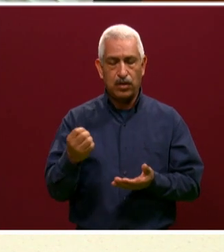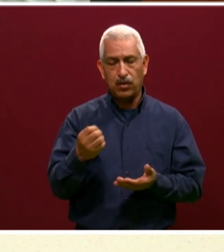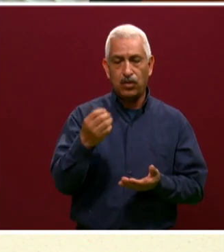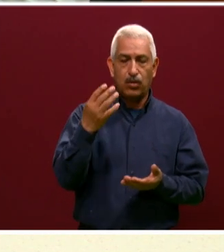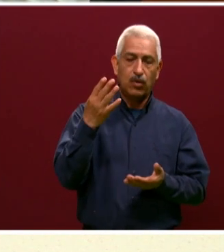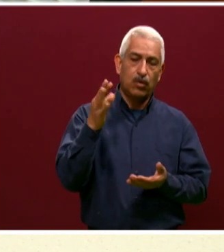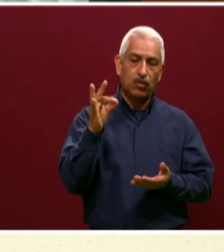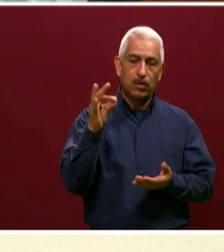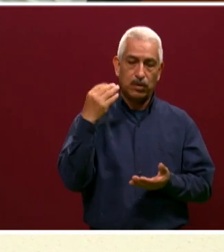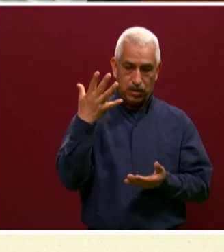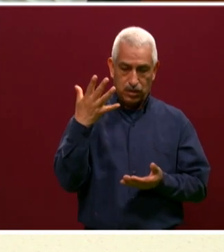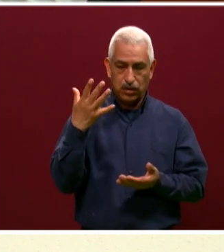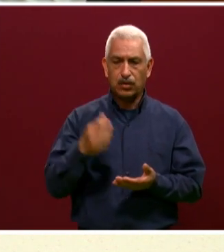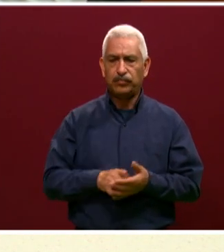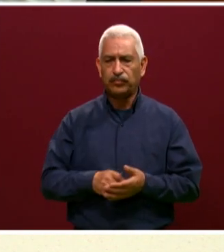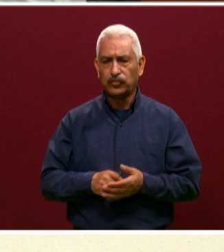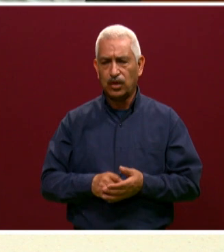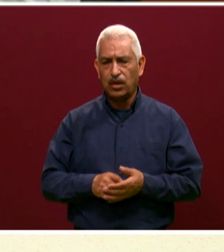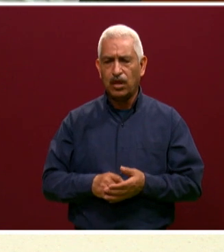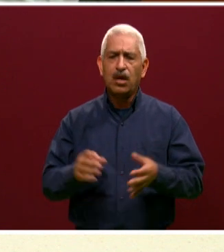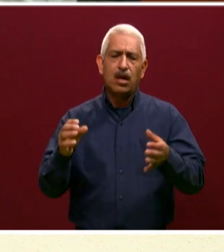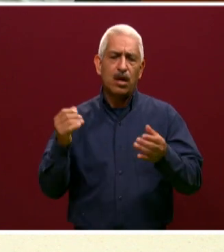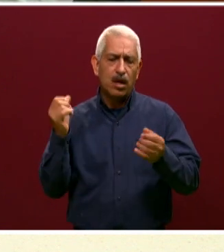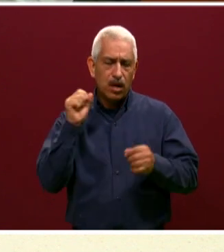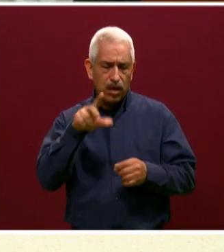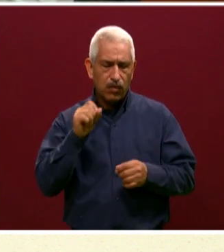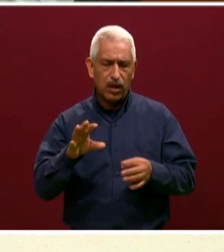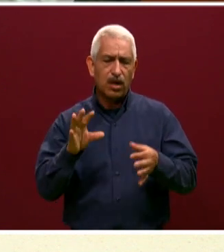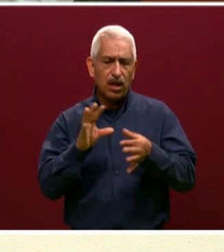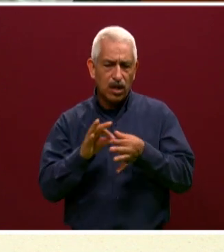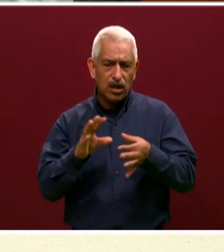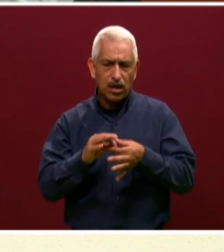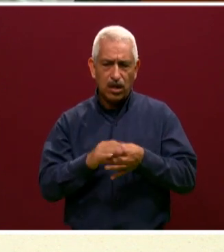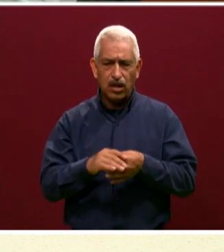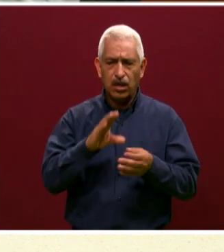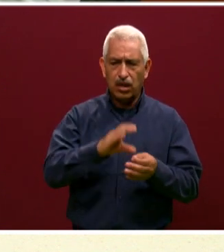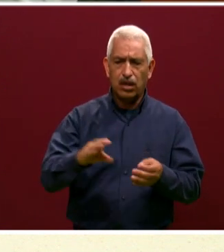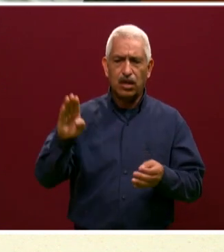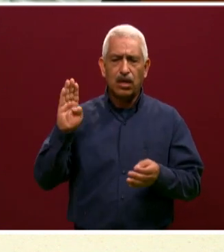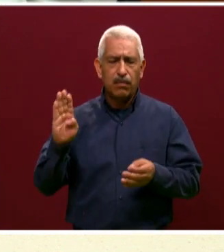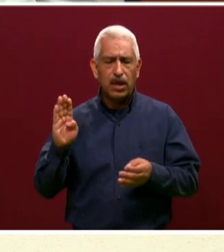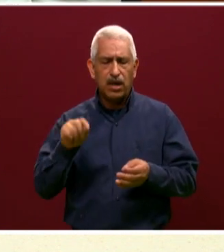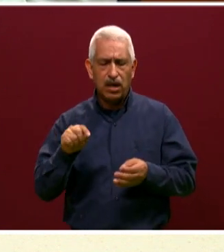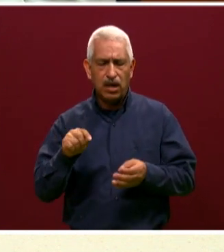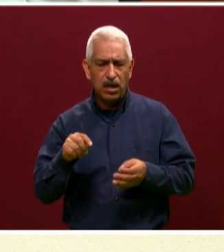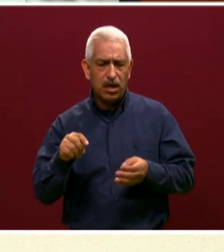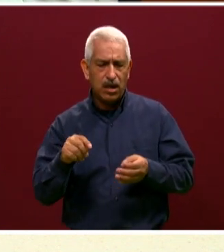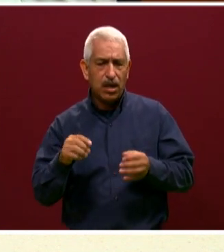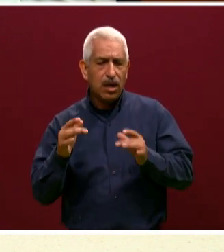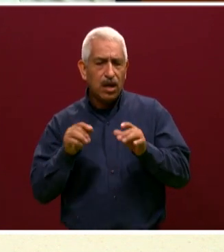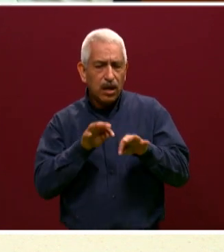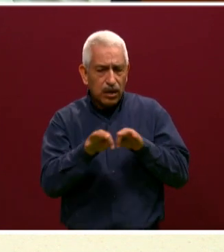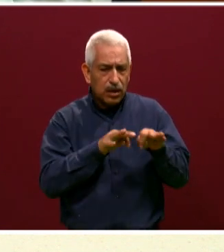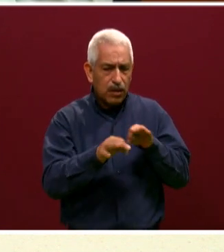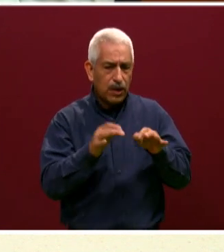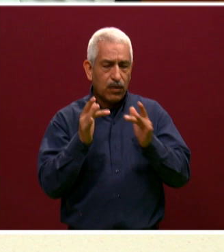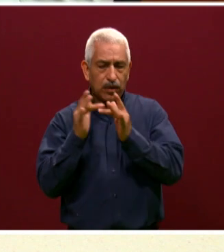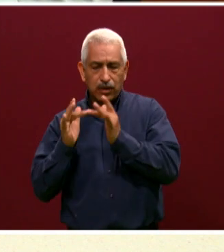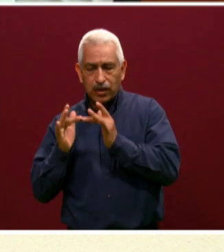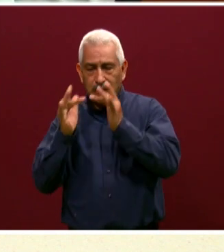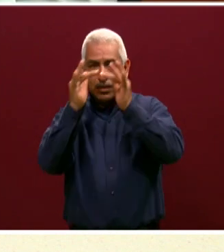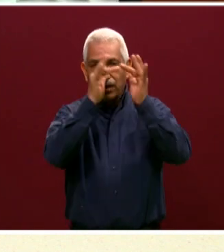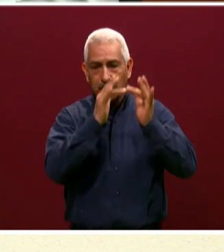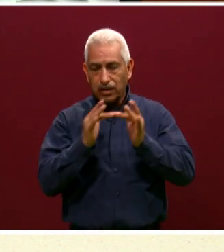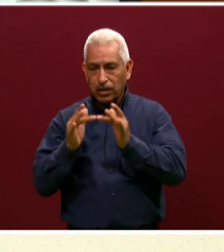que comentar que el COBAEP ha estado trabajando mucho en redes. Entonces, también podemos obtener mucha información de